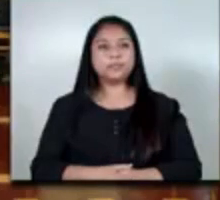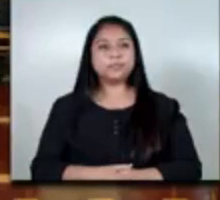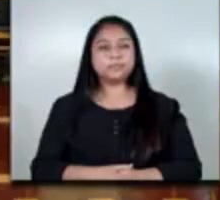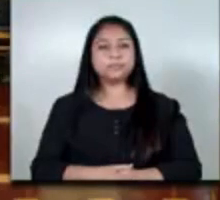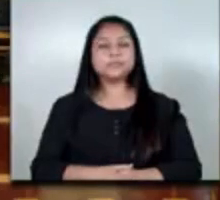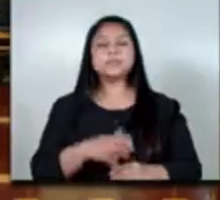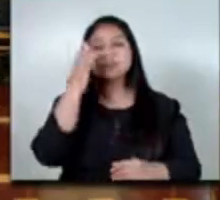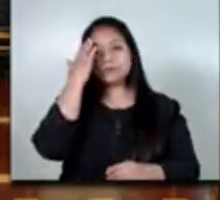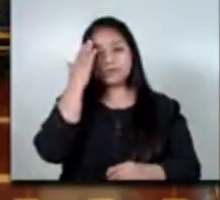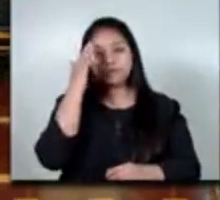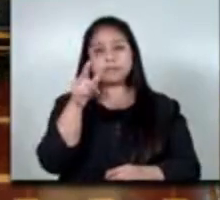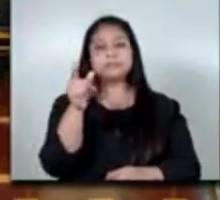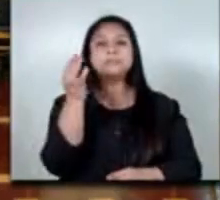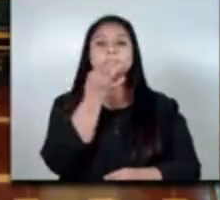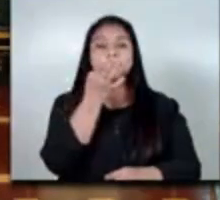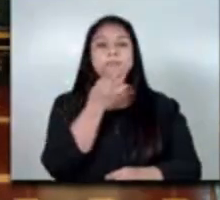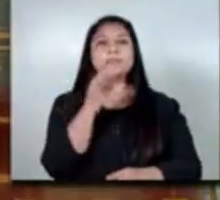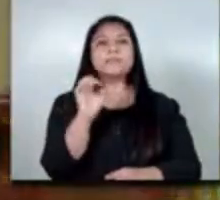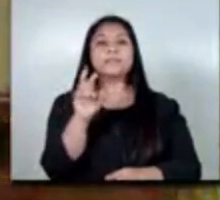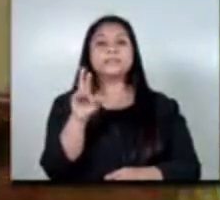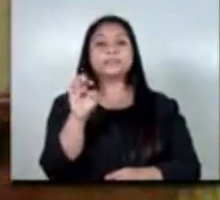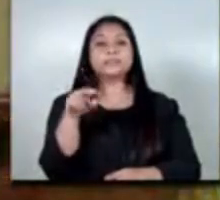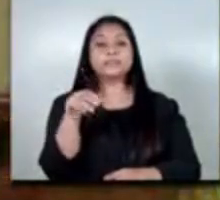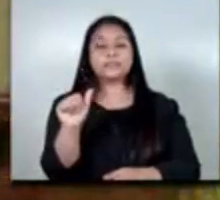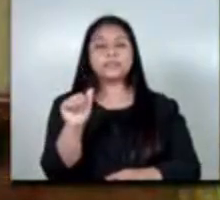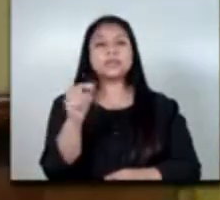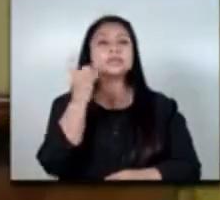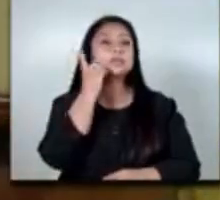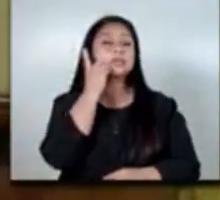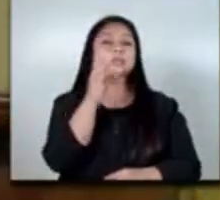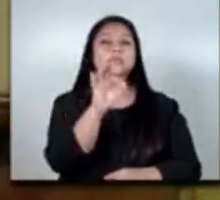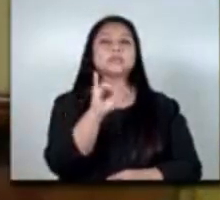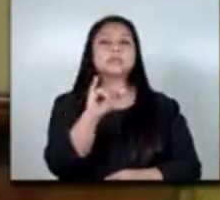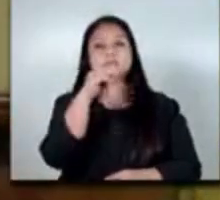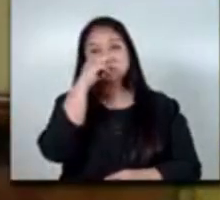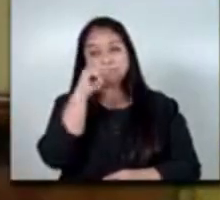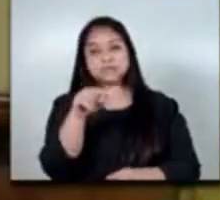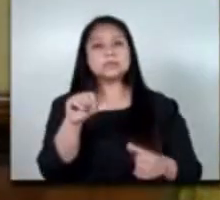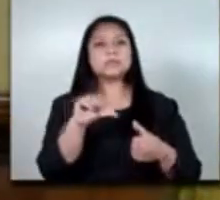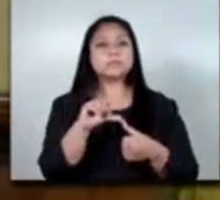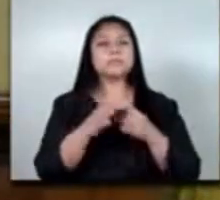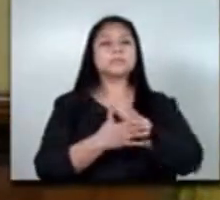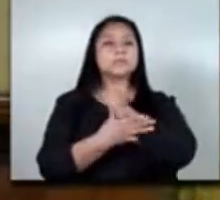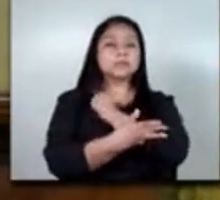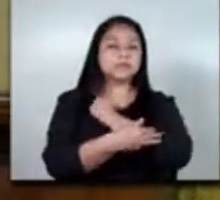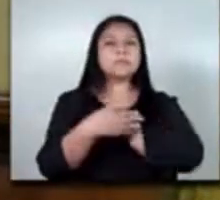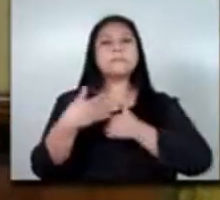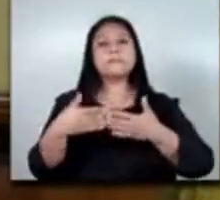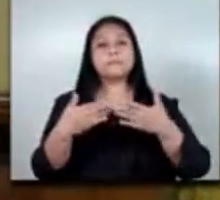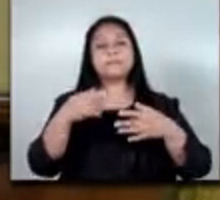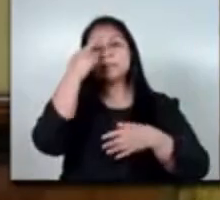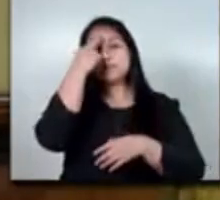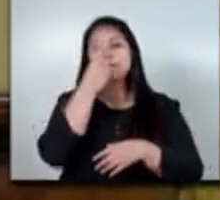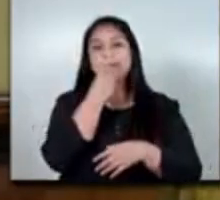muchísimas gracias a la señora elena montovio directora de la oficina de la oit para américa central haití panamá y república dominicana